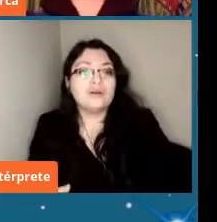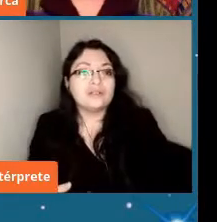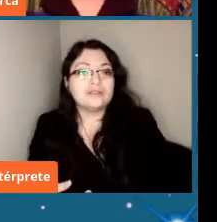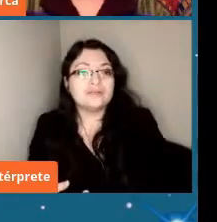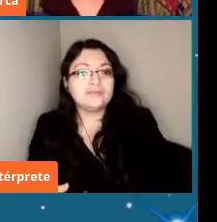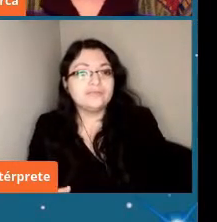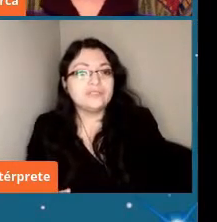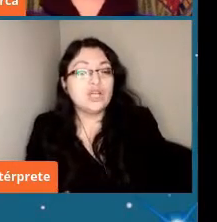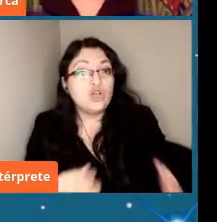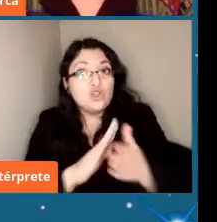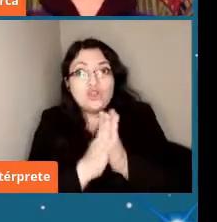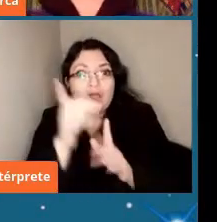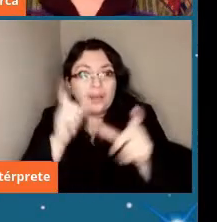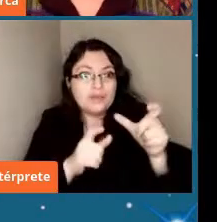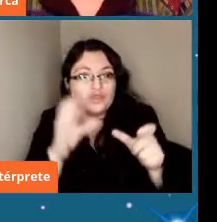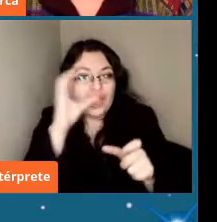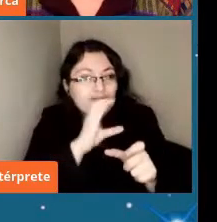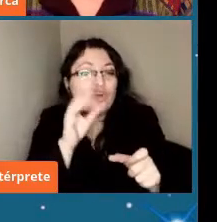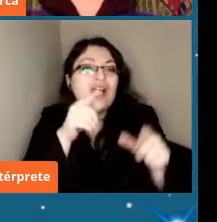los buscadores acá